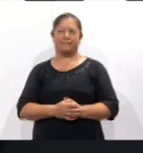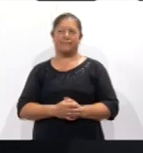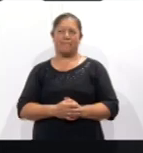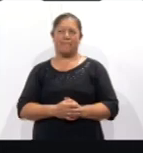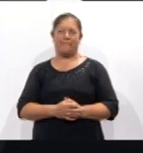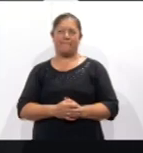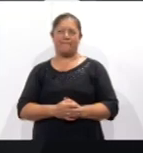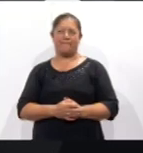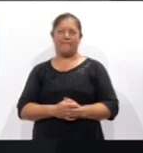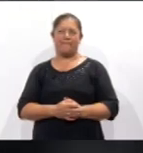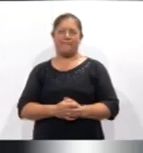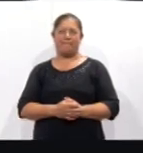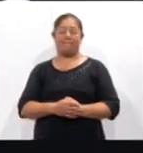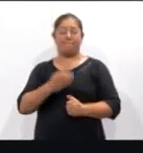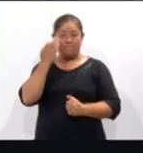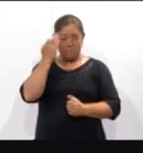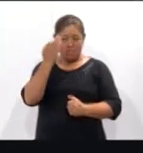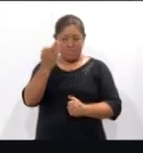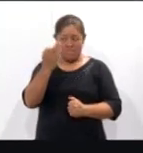Tiempo extra